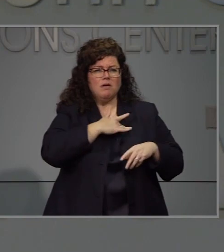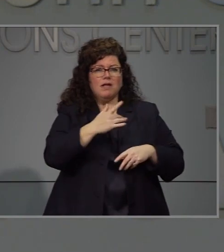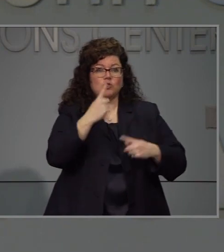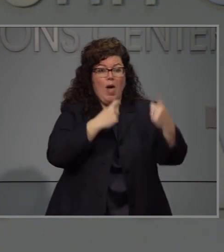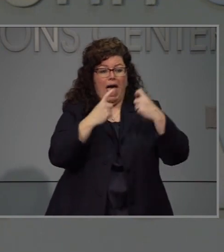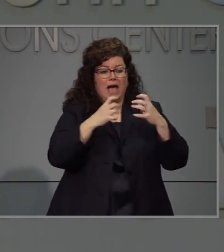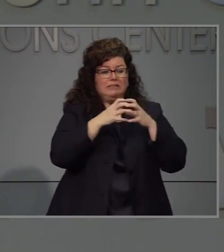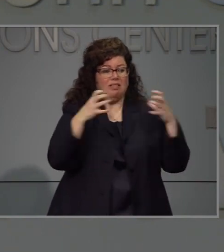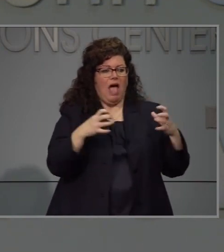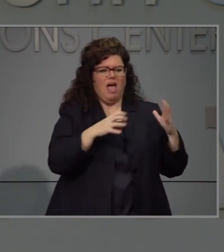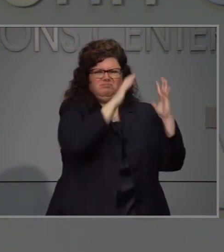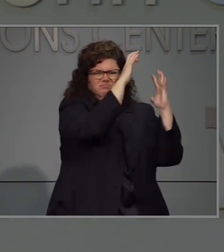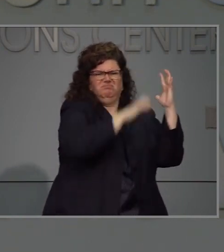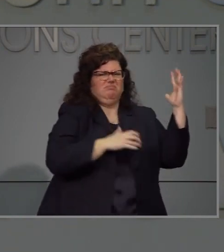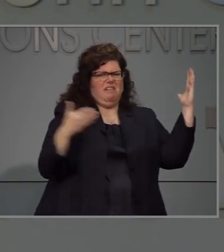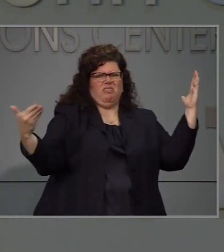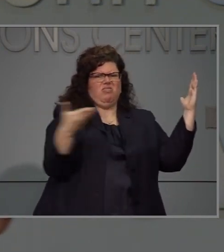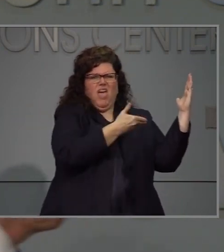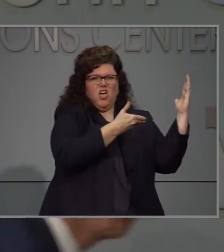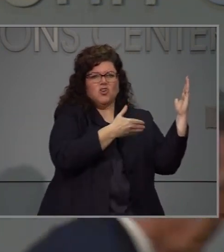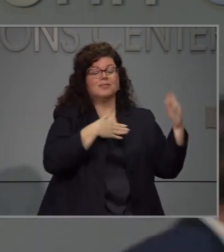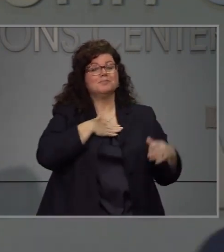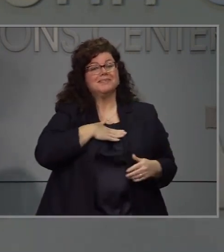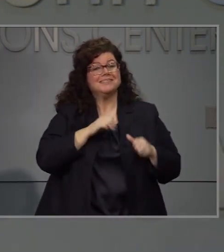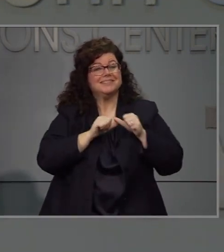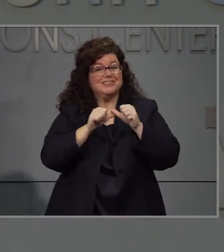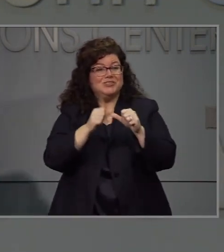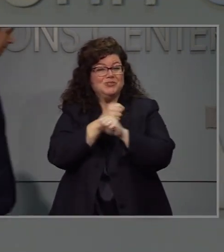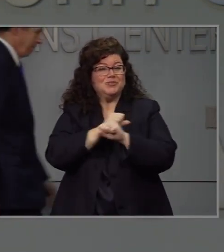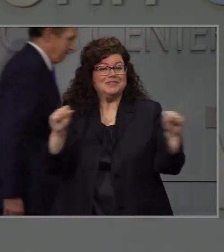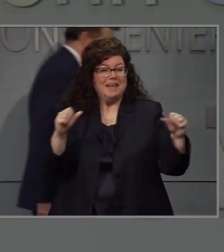frecuentes y manténgase a salvo todos gracias.